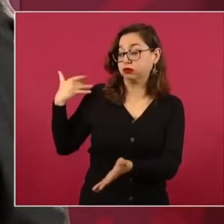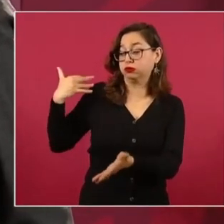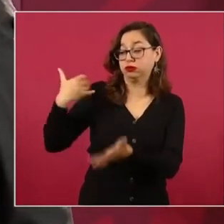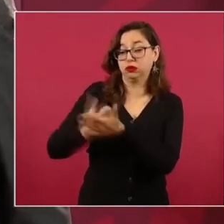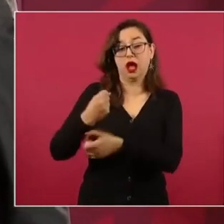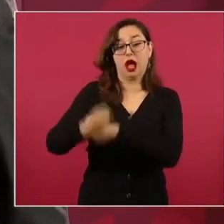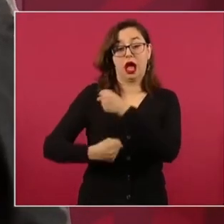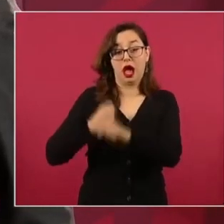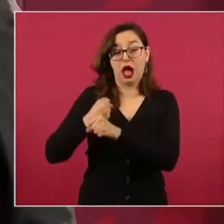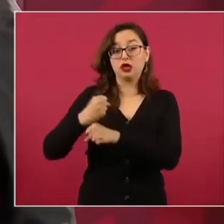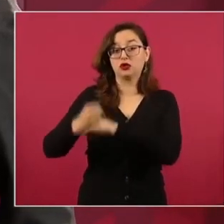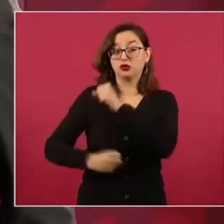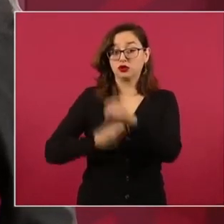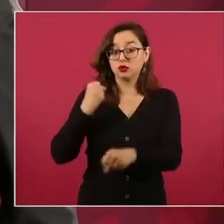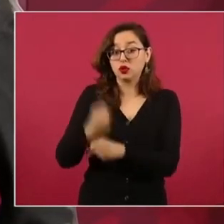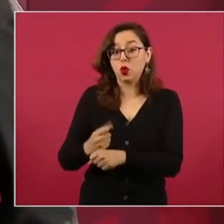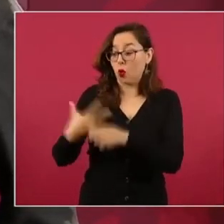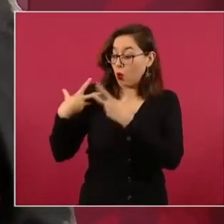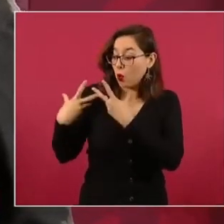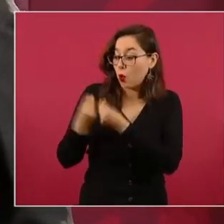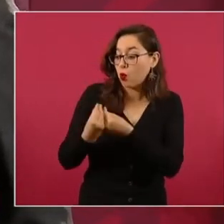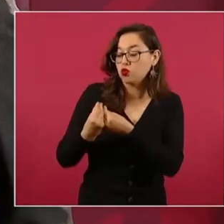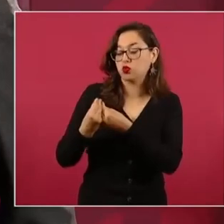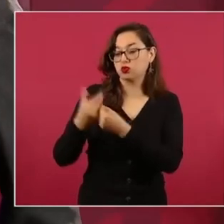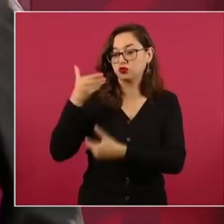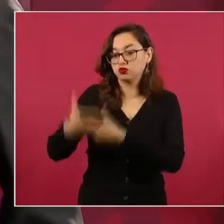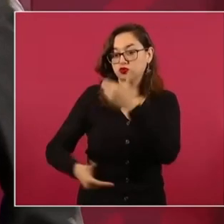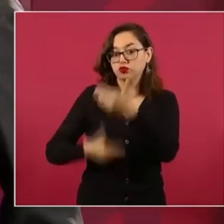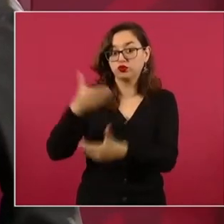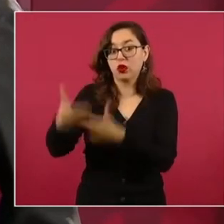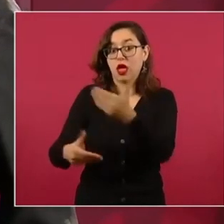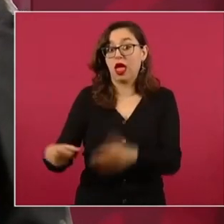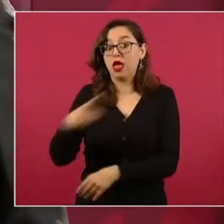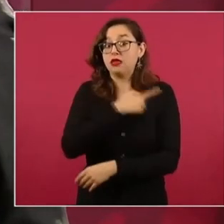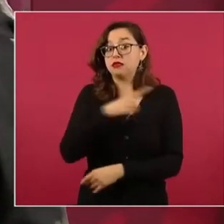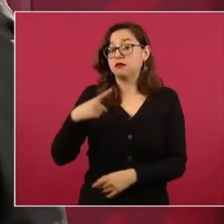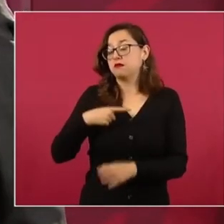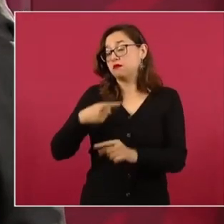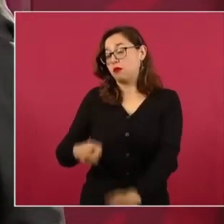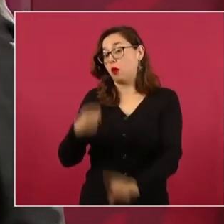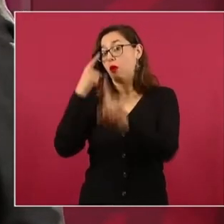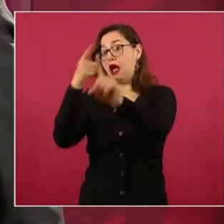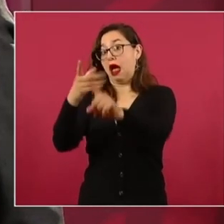que tener muy en cuenta que no luchamos por cargos,